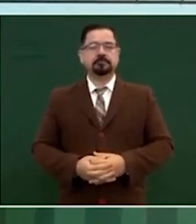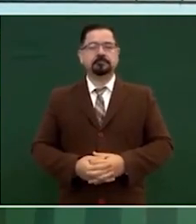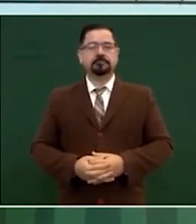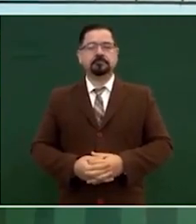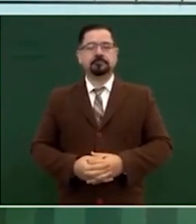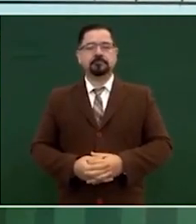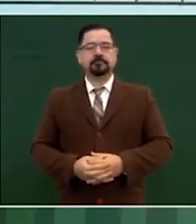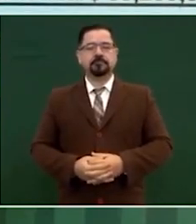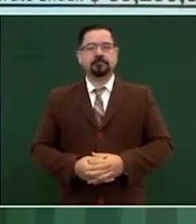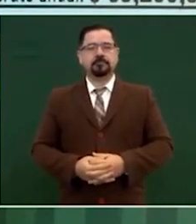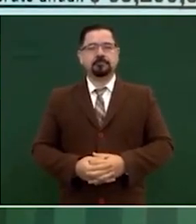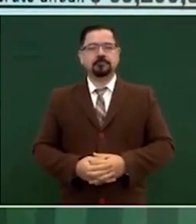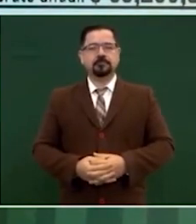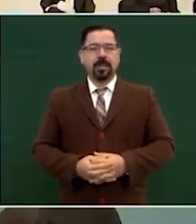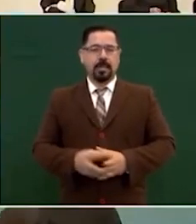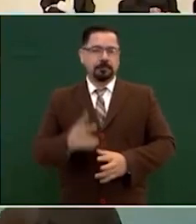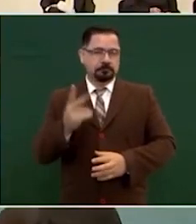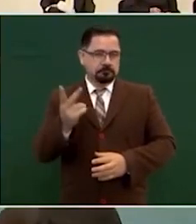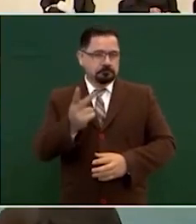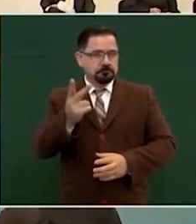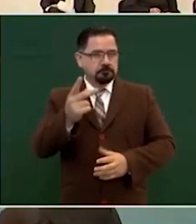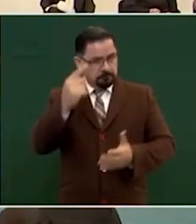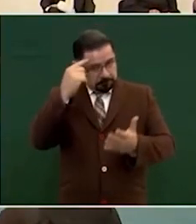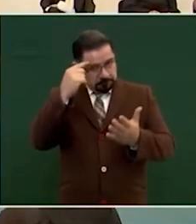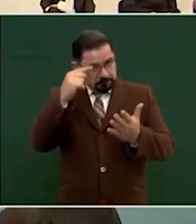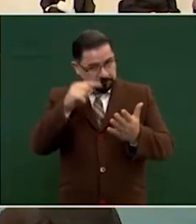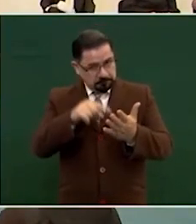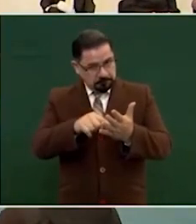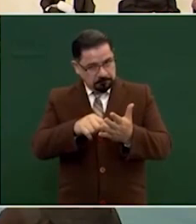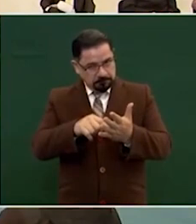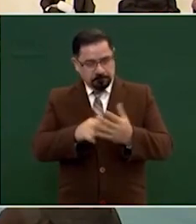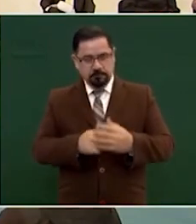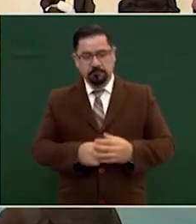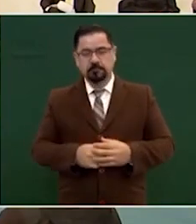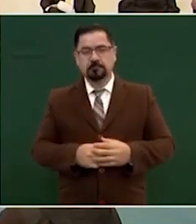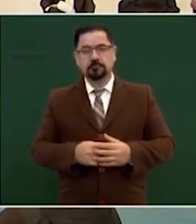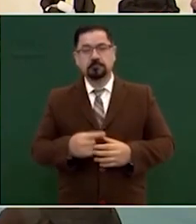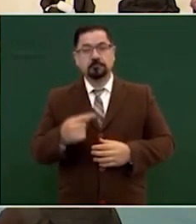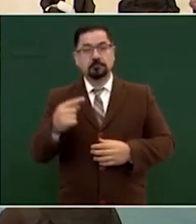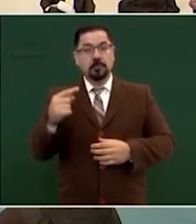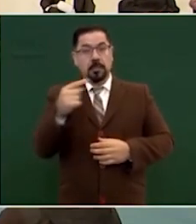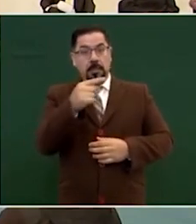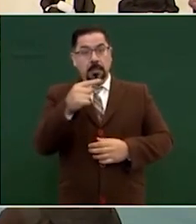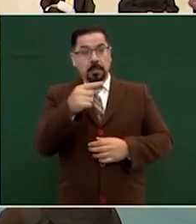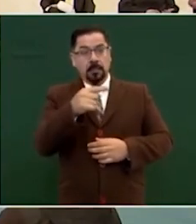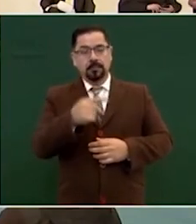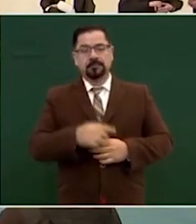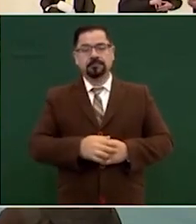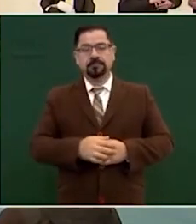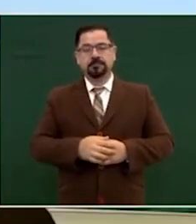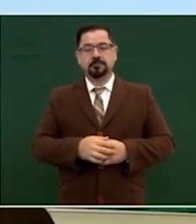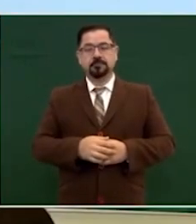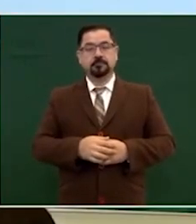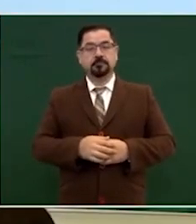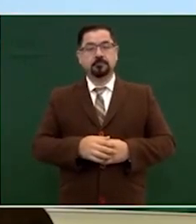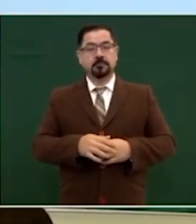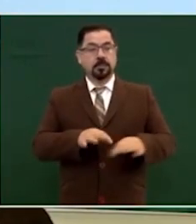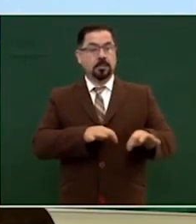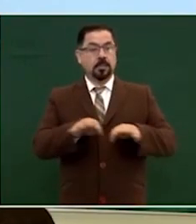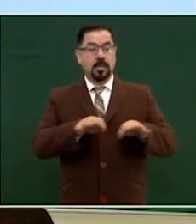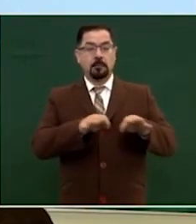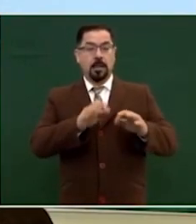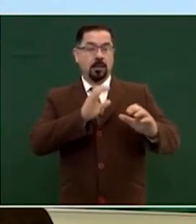¿ustedes creen que es porque se trata de un periodista de altos vuelos